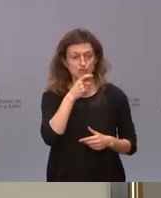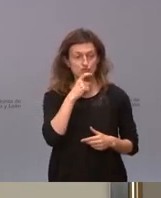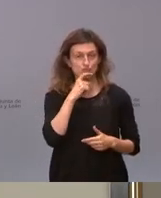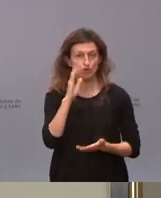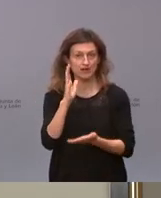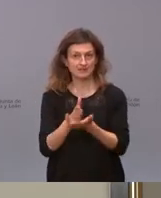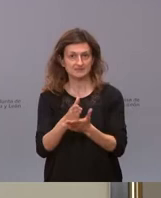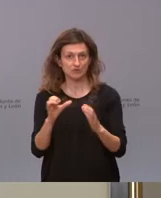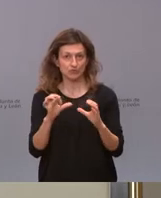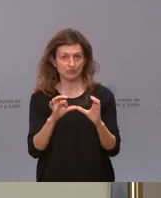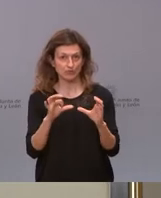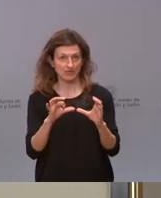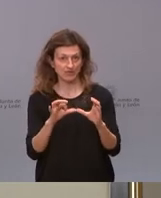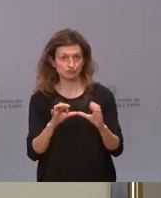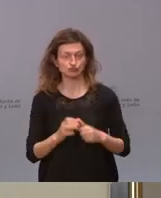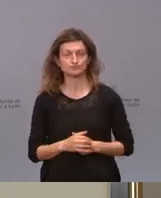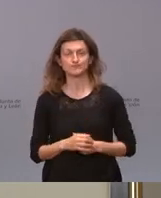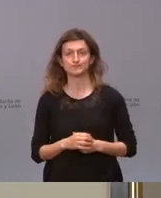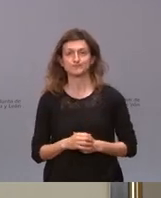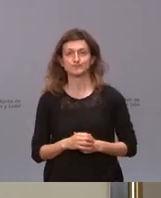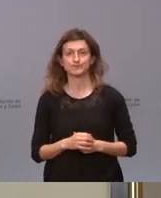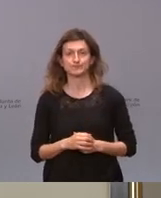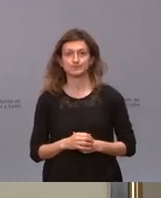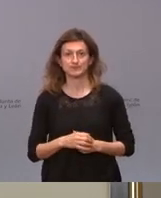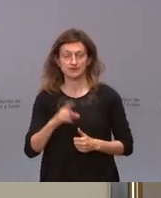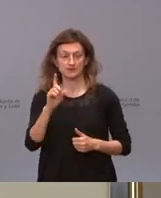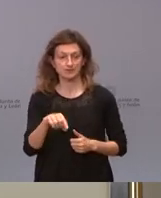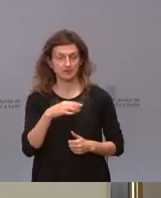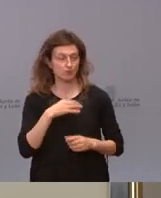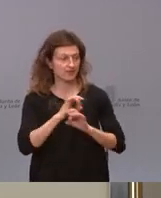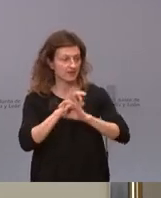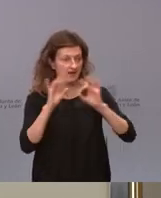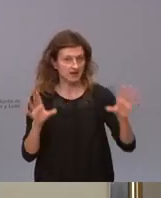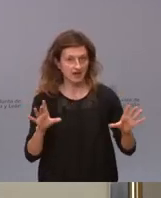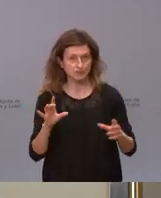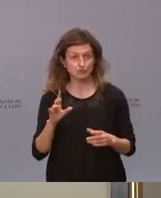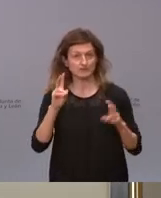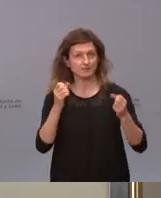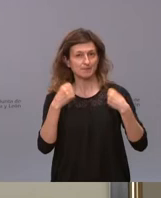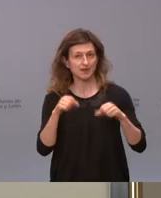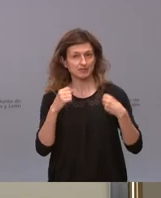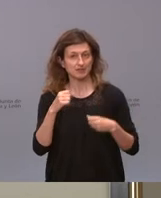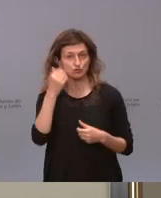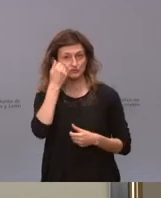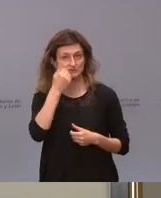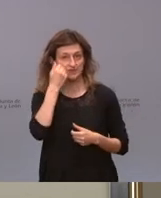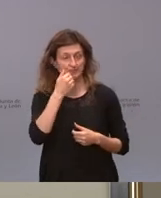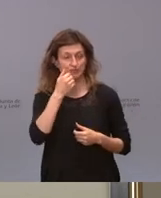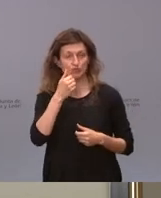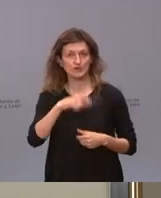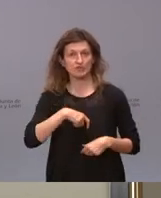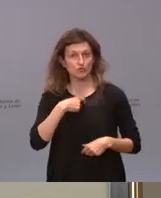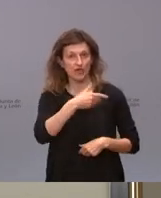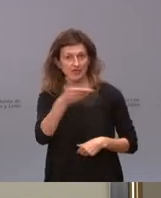recibido por Ciudadanos? y luego si nos puede aclarar a efectos prácticos el sábado los ciudadanos